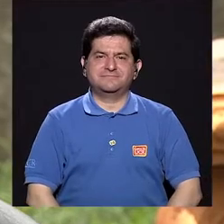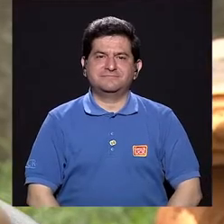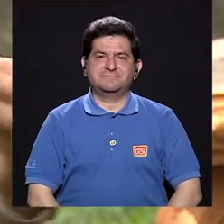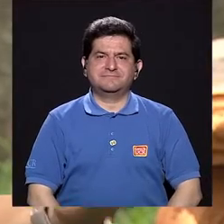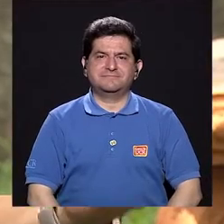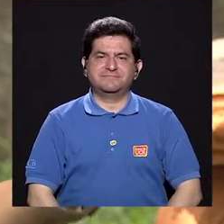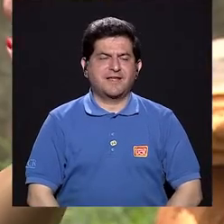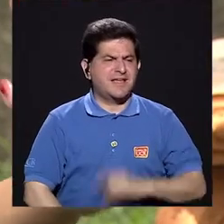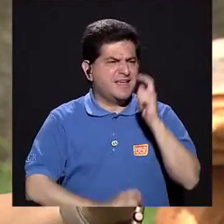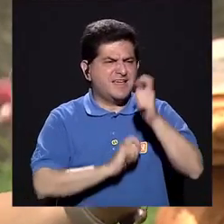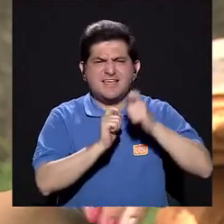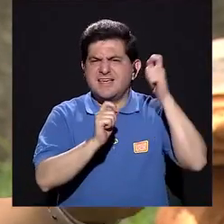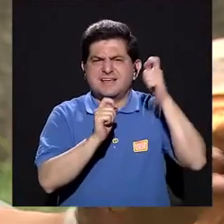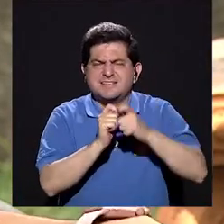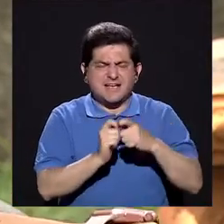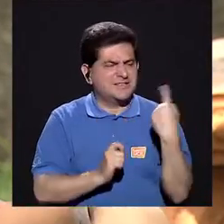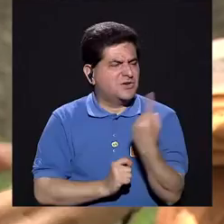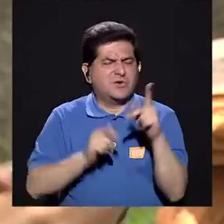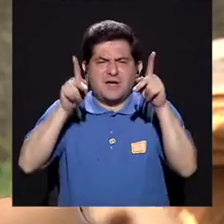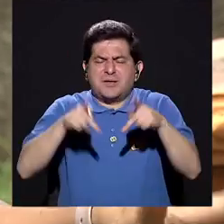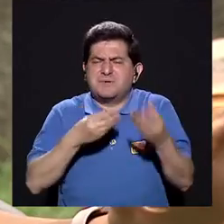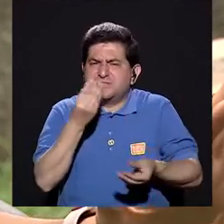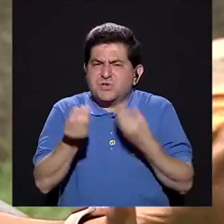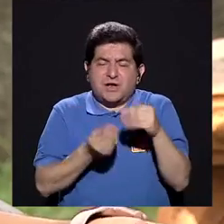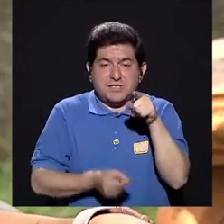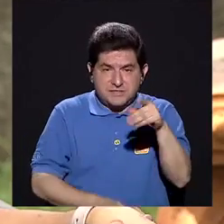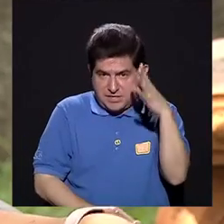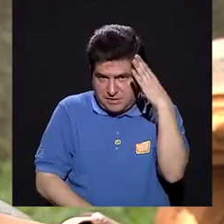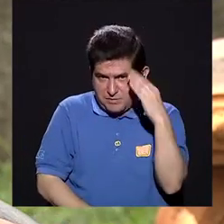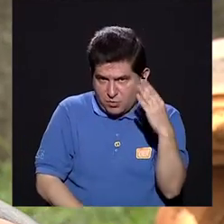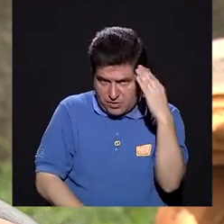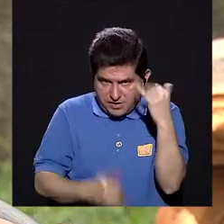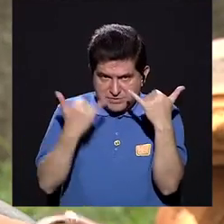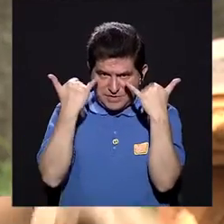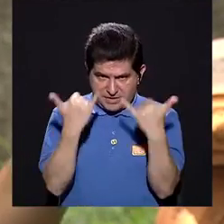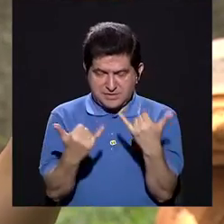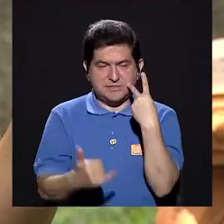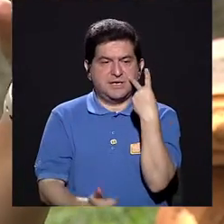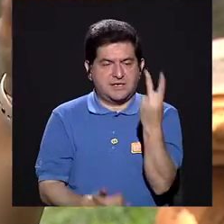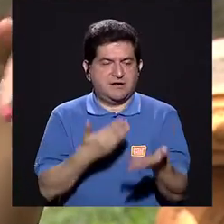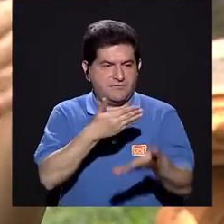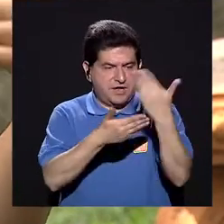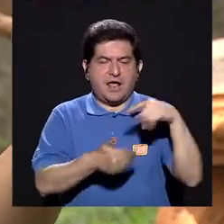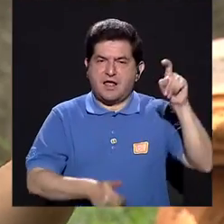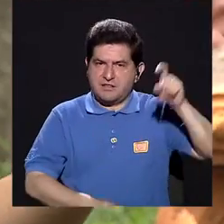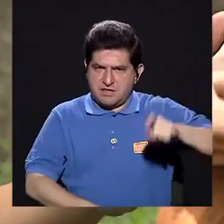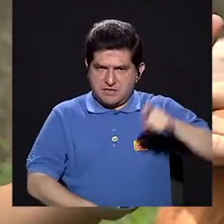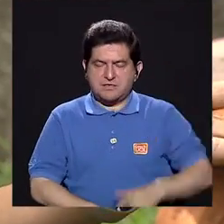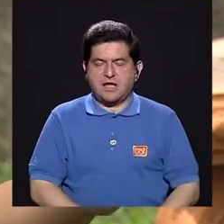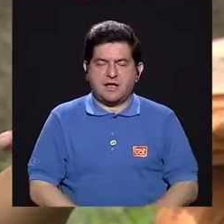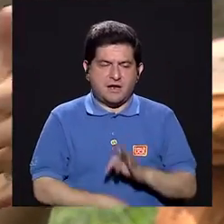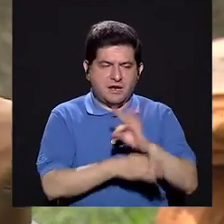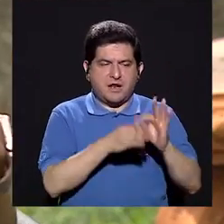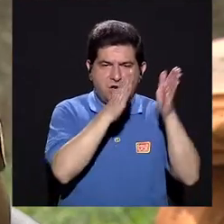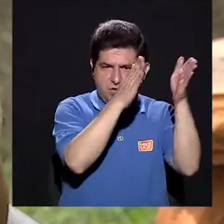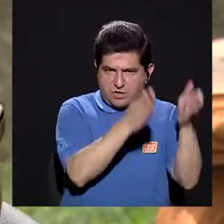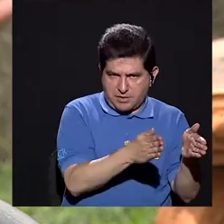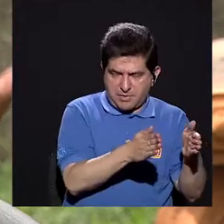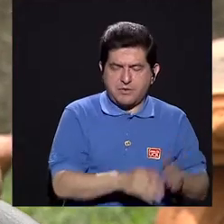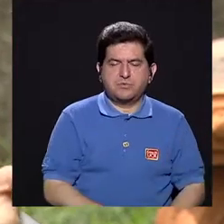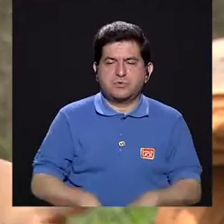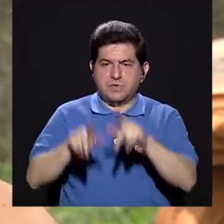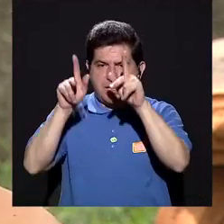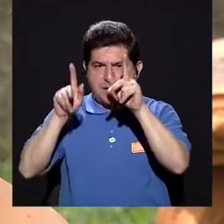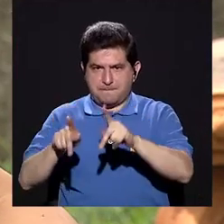¿Qué hacen específicamente con cada paciente? Según su experiencia, ya vimos que es necesario que esté el terapeuta, que esté